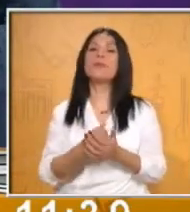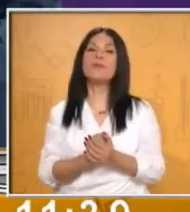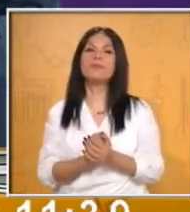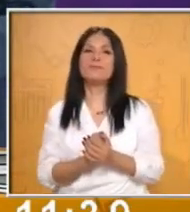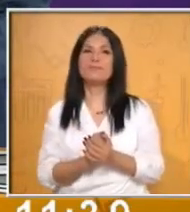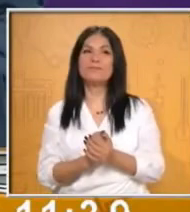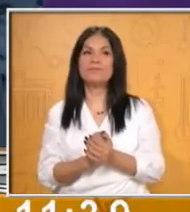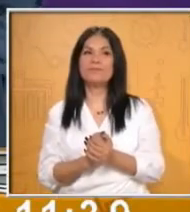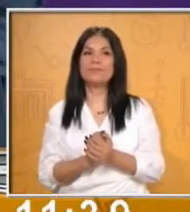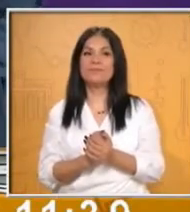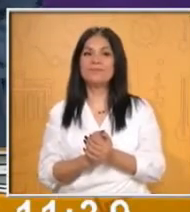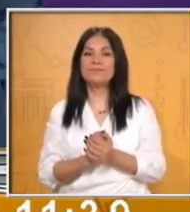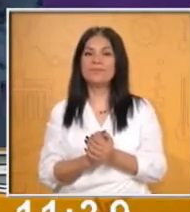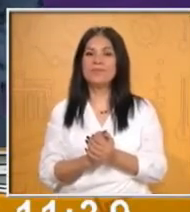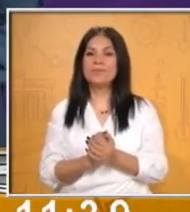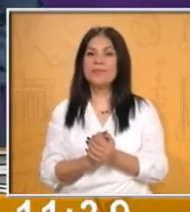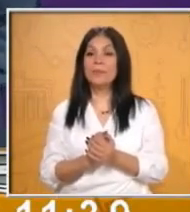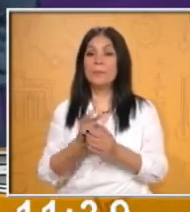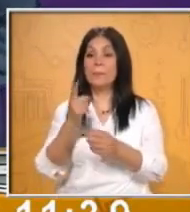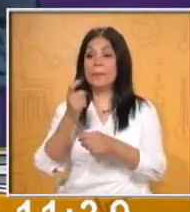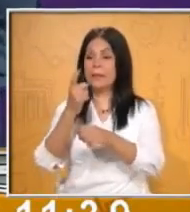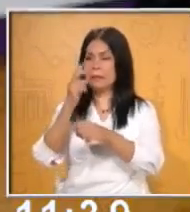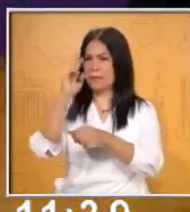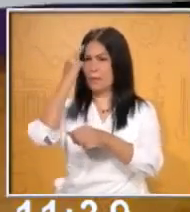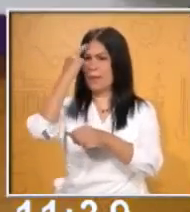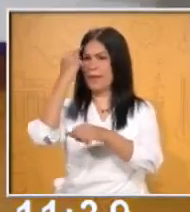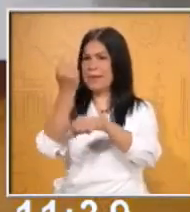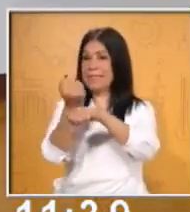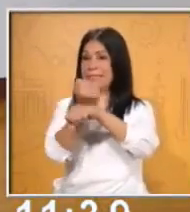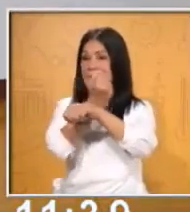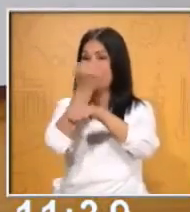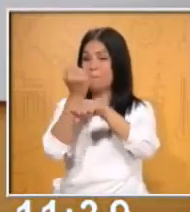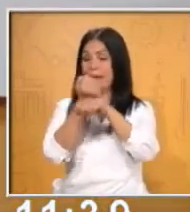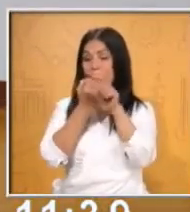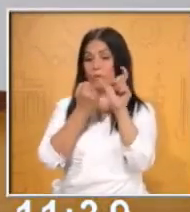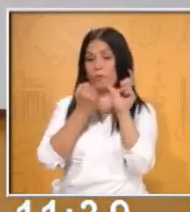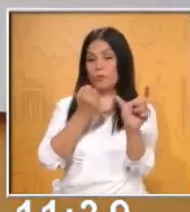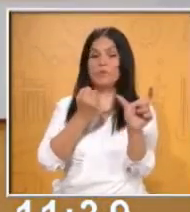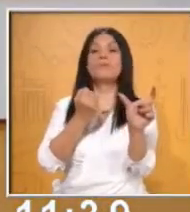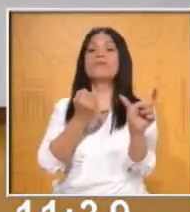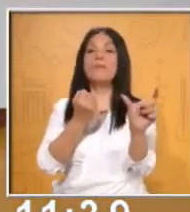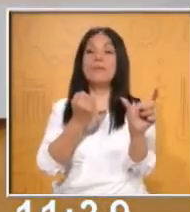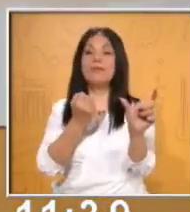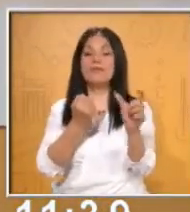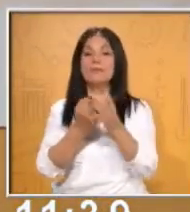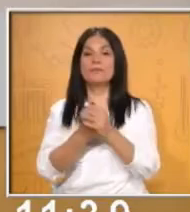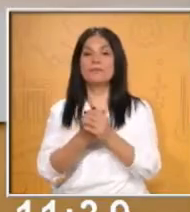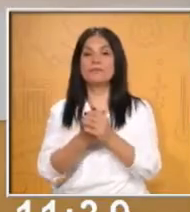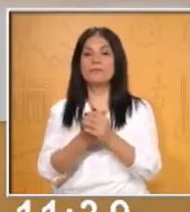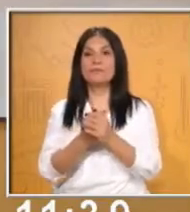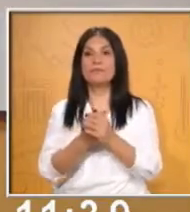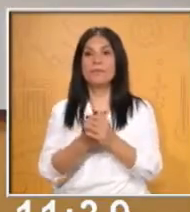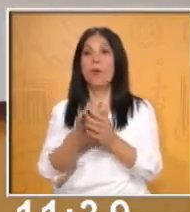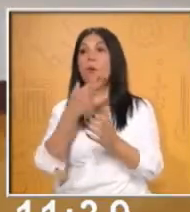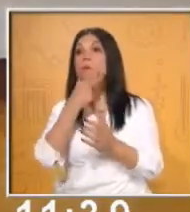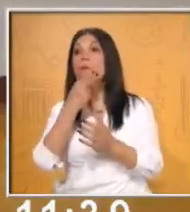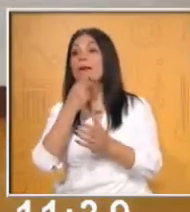Y estábamos con zapato. La primer palabra que yo escribí fue... Zapatero.